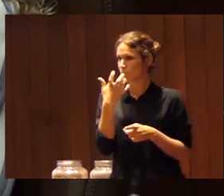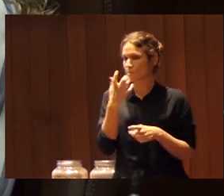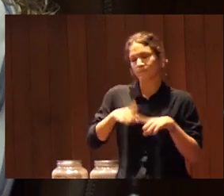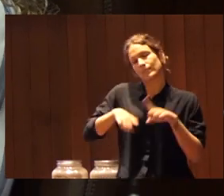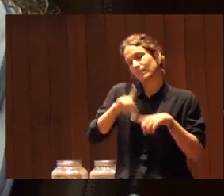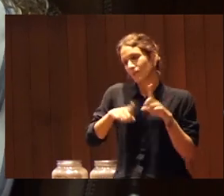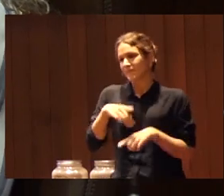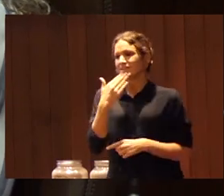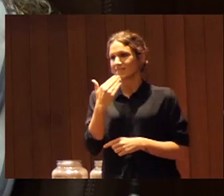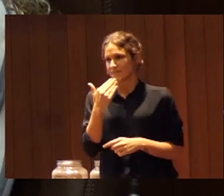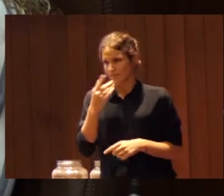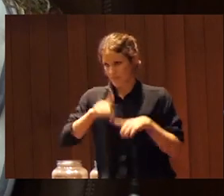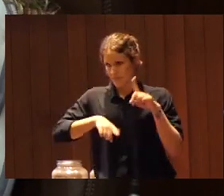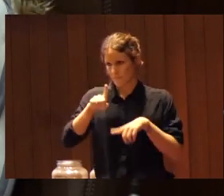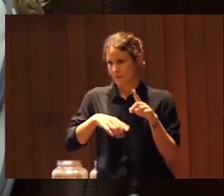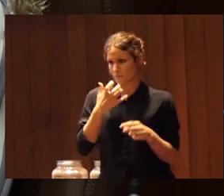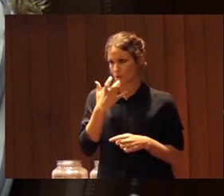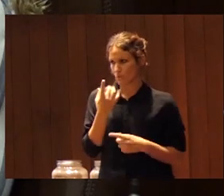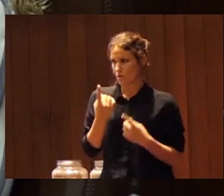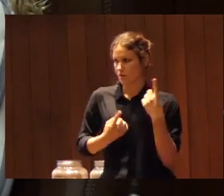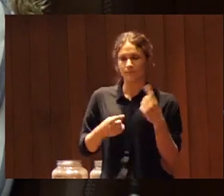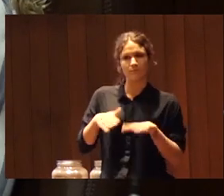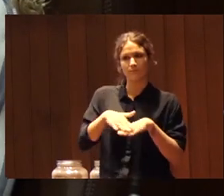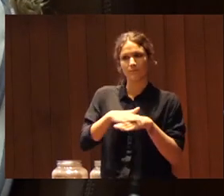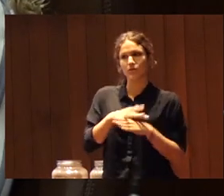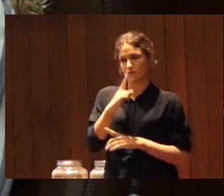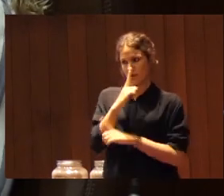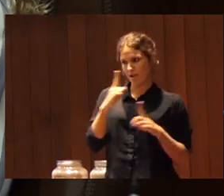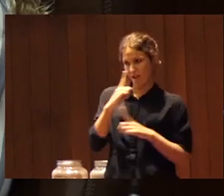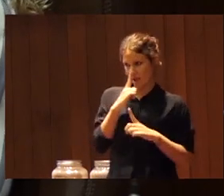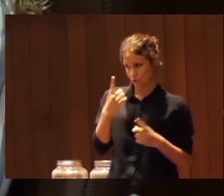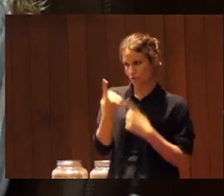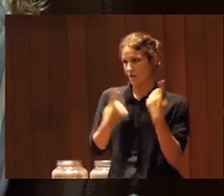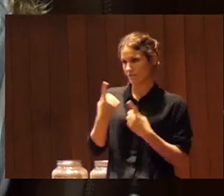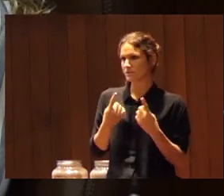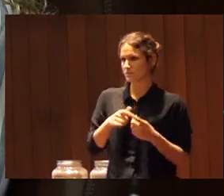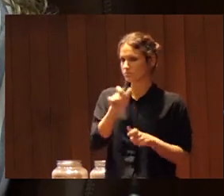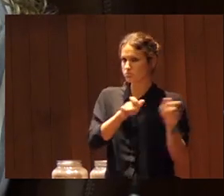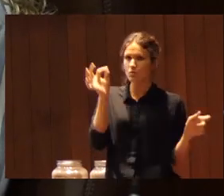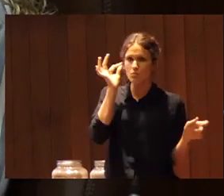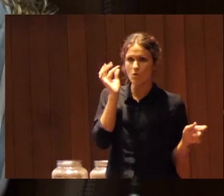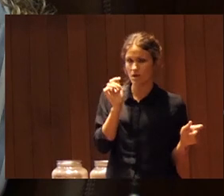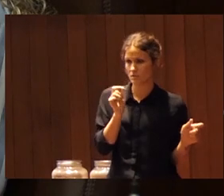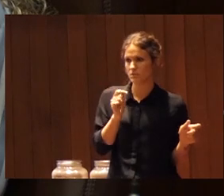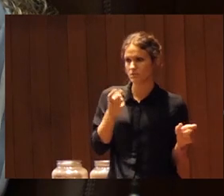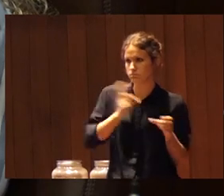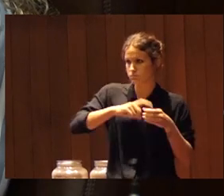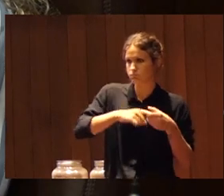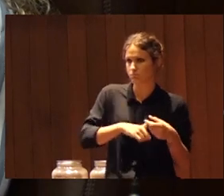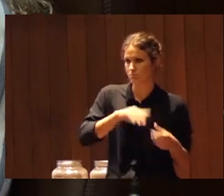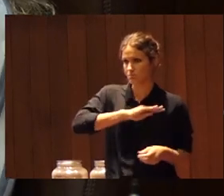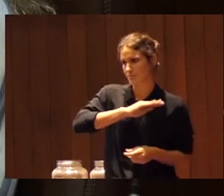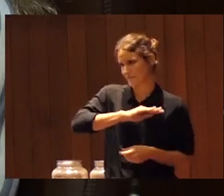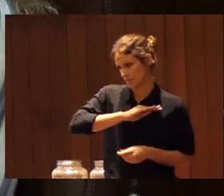también los años hay años donde se licencian bastantes personas se gradúan bastantes personas femeninas que eran competidoras